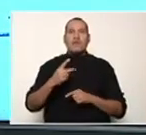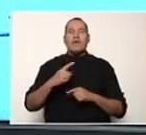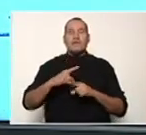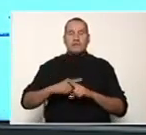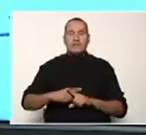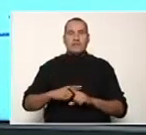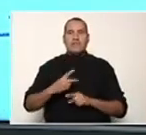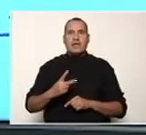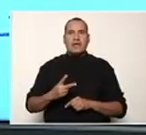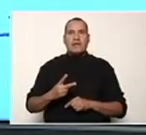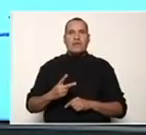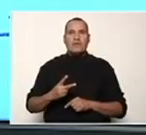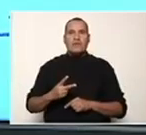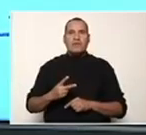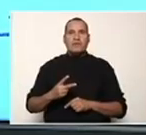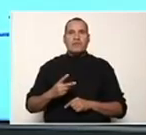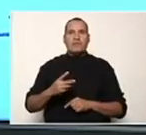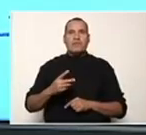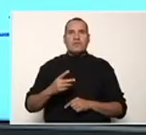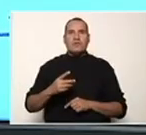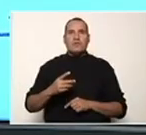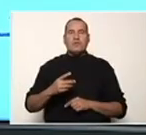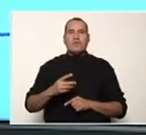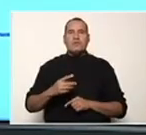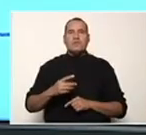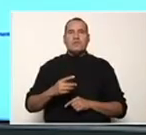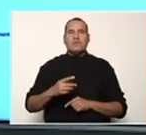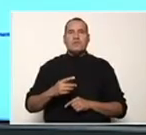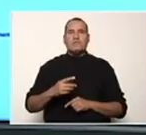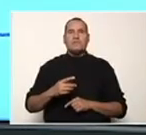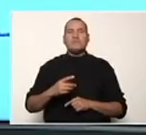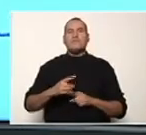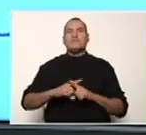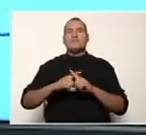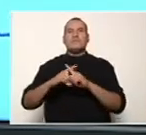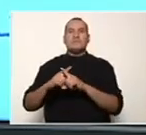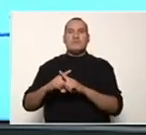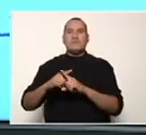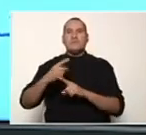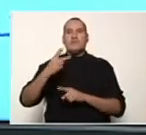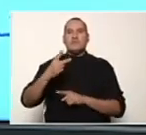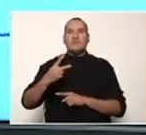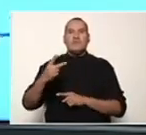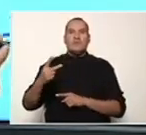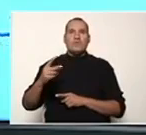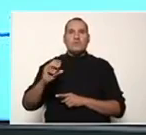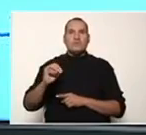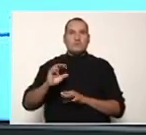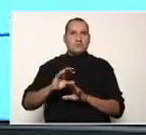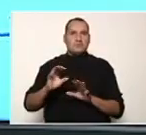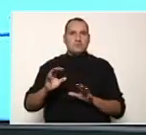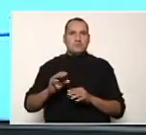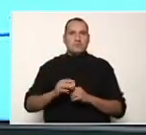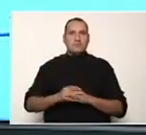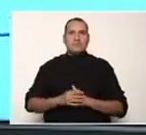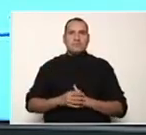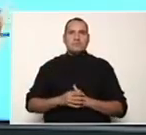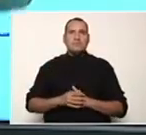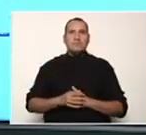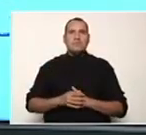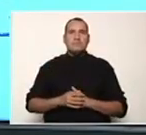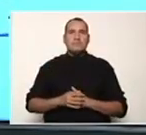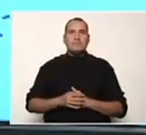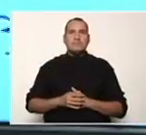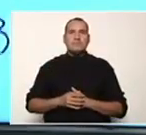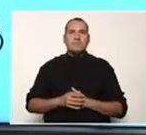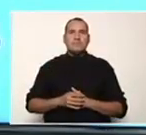X a la 2, coloco la misma base y resto los exponentes. 2 menos 2, 0. Entonces